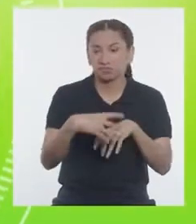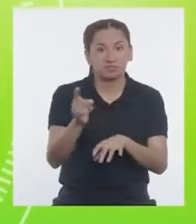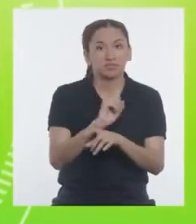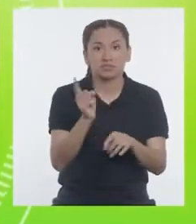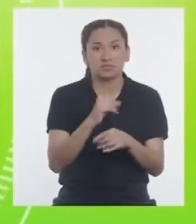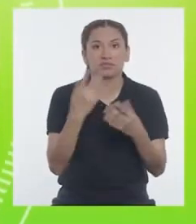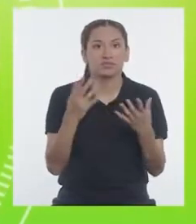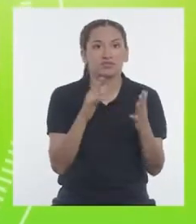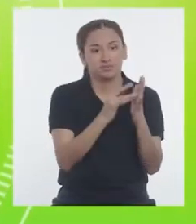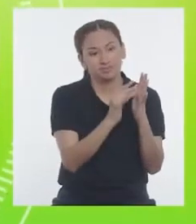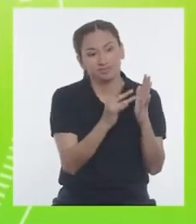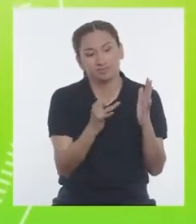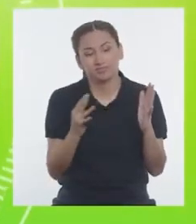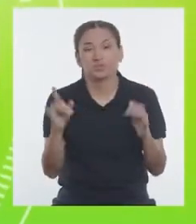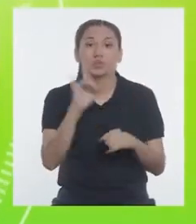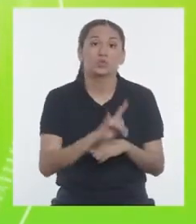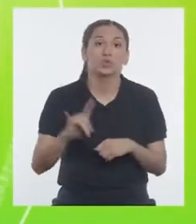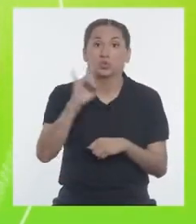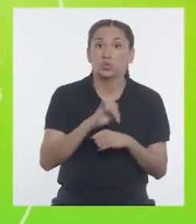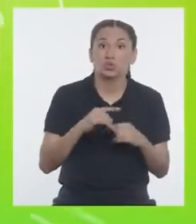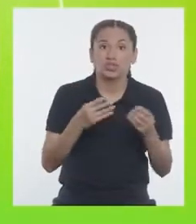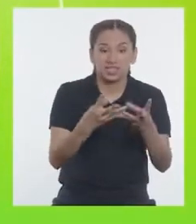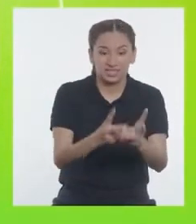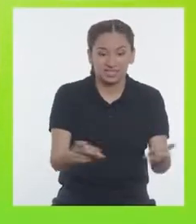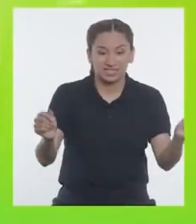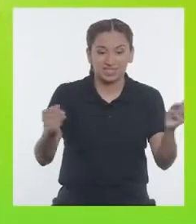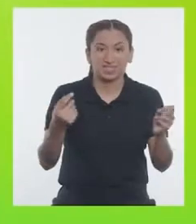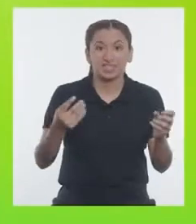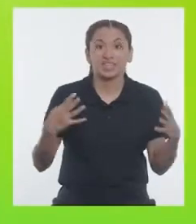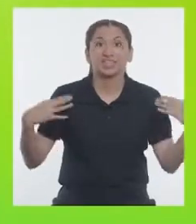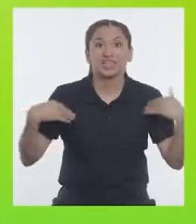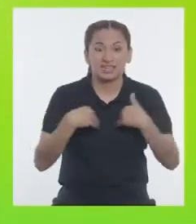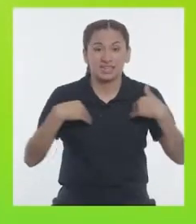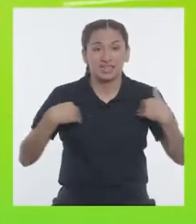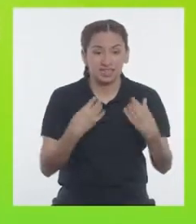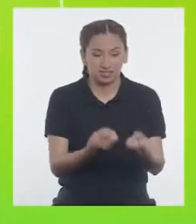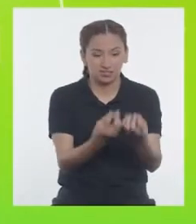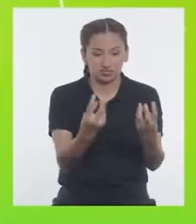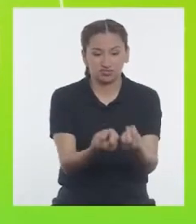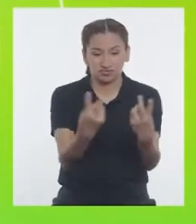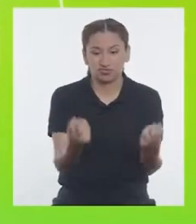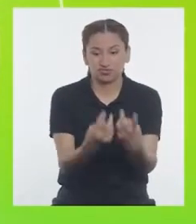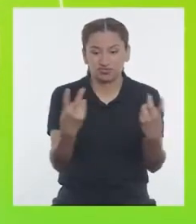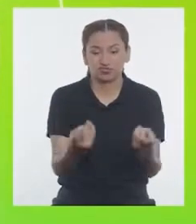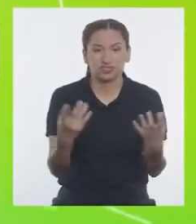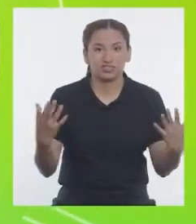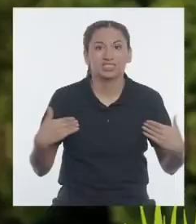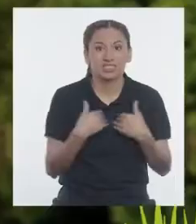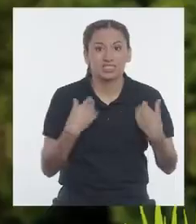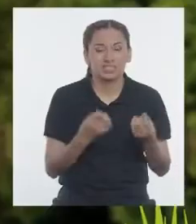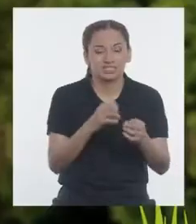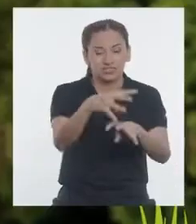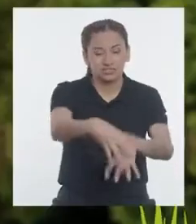durante todo el ciclo de cultivo se usa el terreno para que el ganado pase, para que mueva y fertilice la tierra. Entonces,